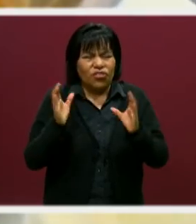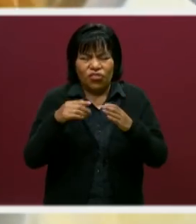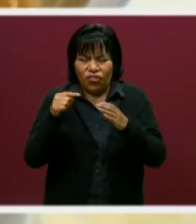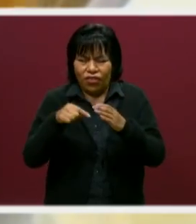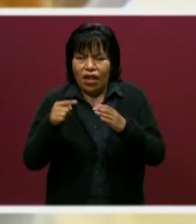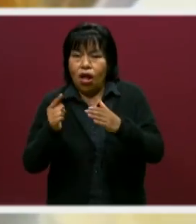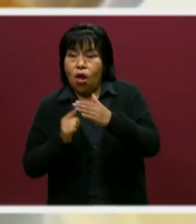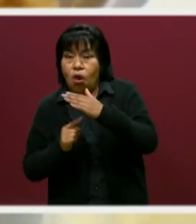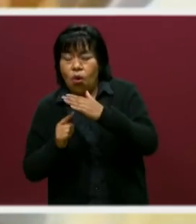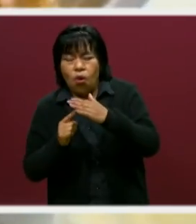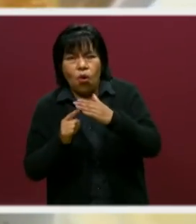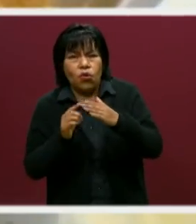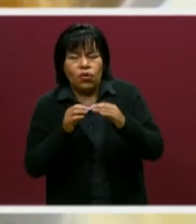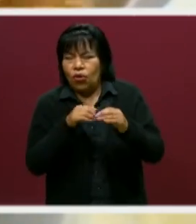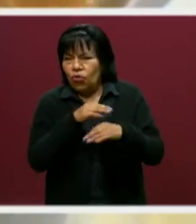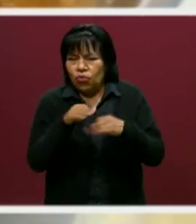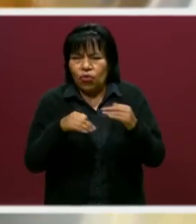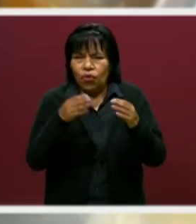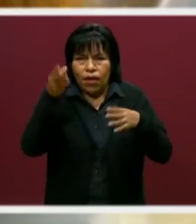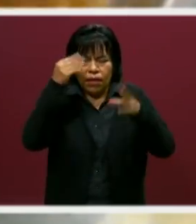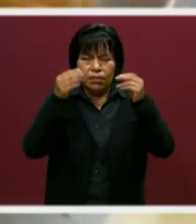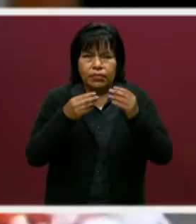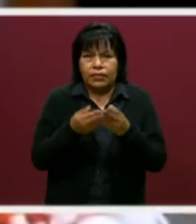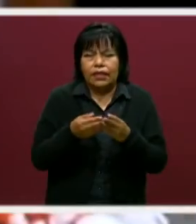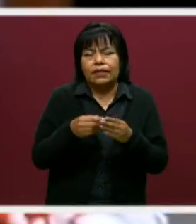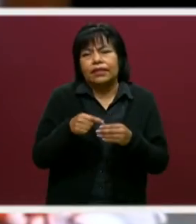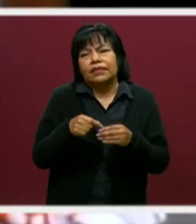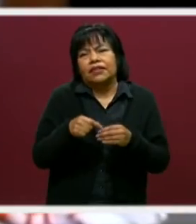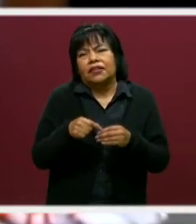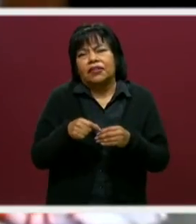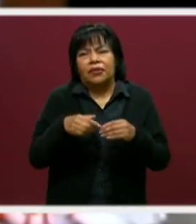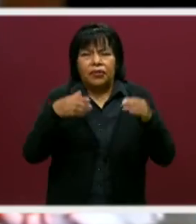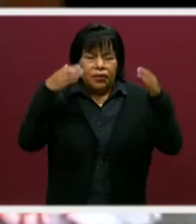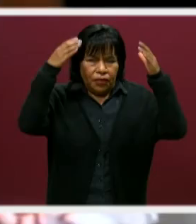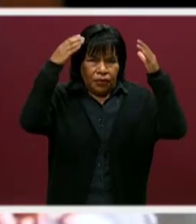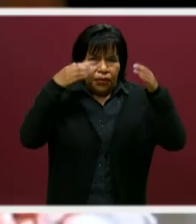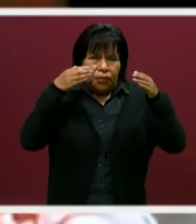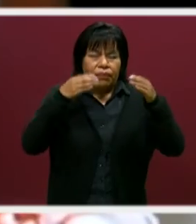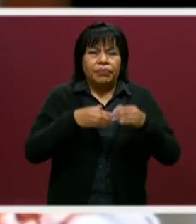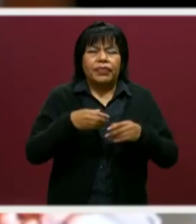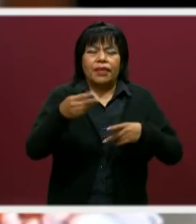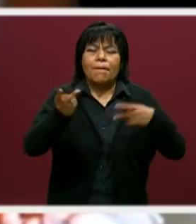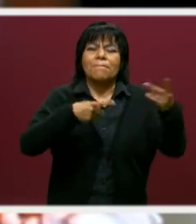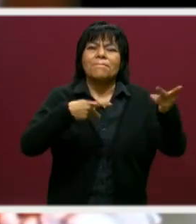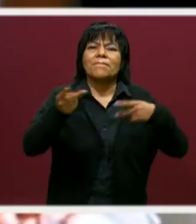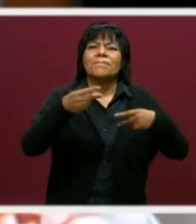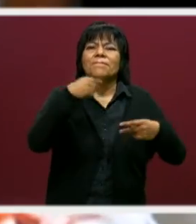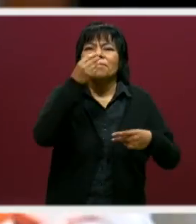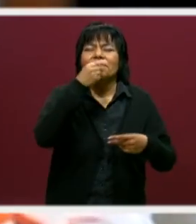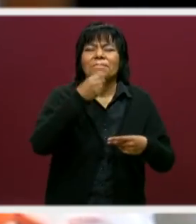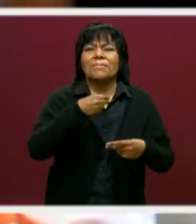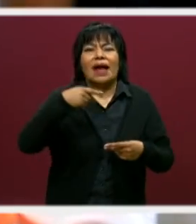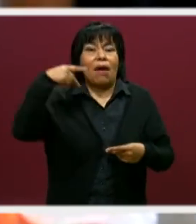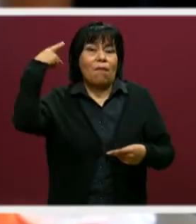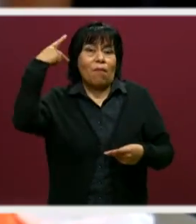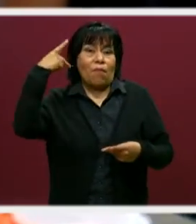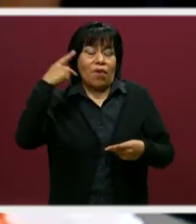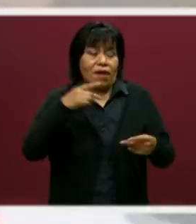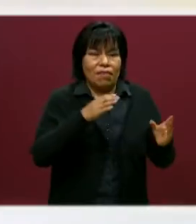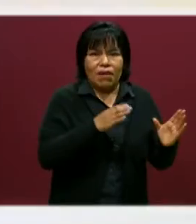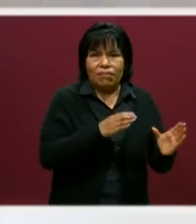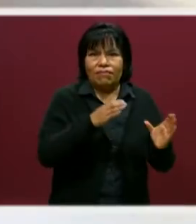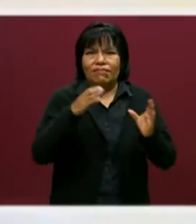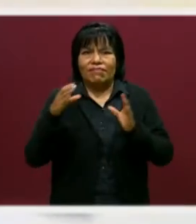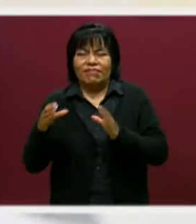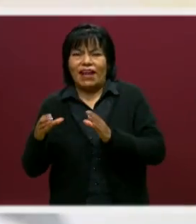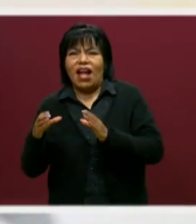y en general aplicar los conocimientos gastronómicos de la región de Puebla para poder llevarla